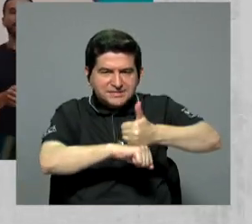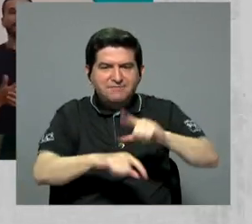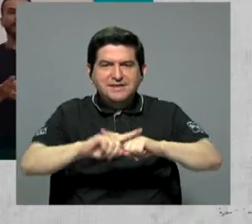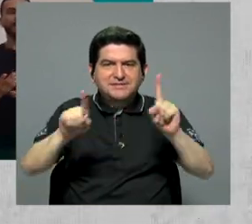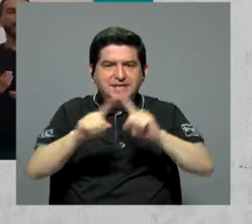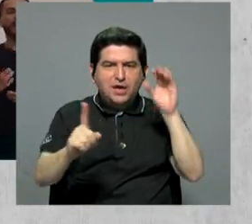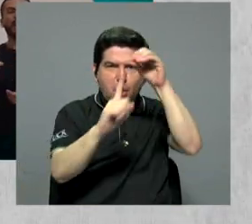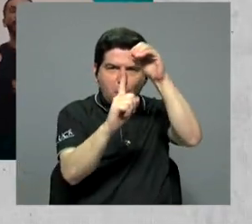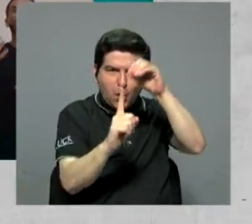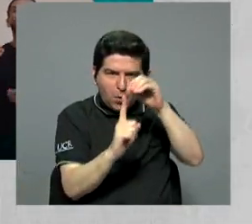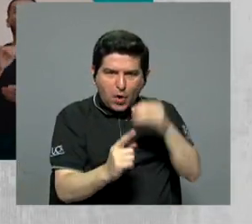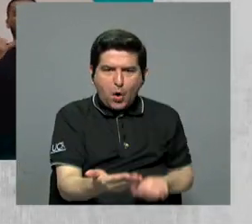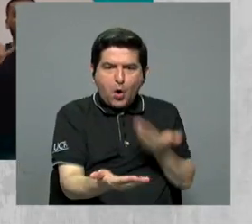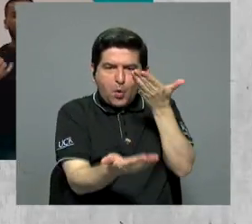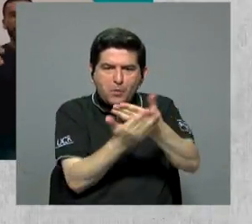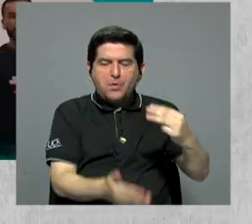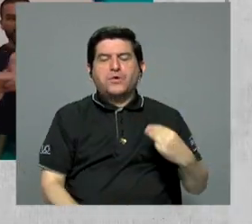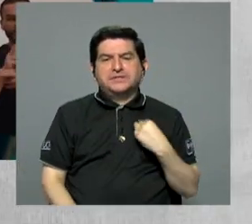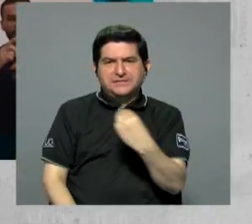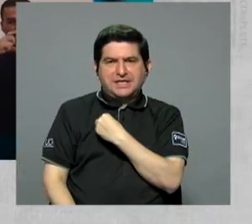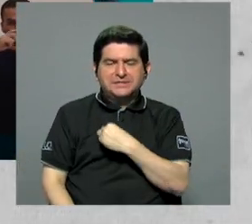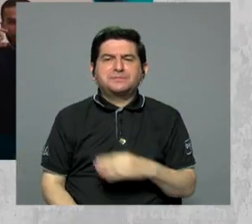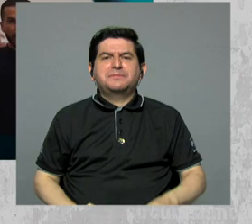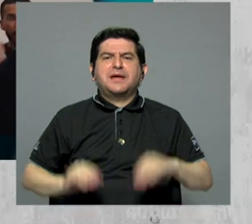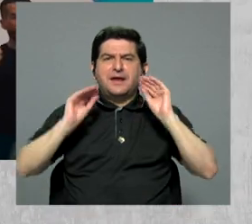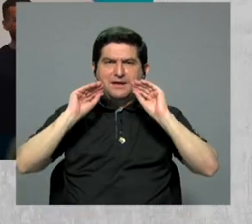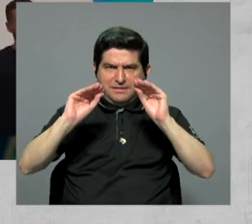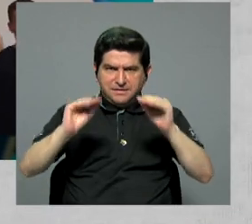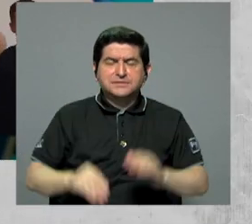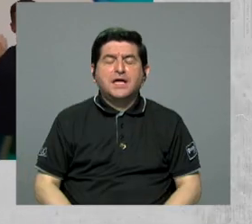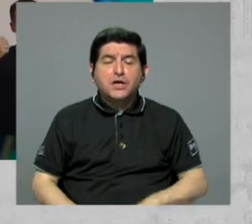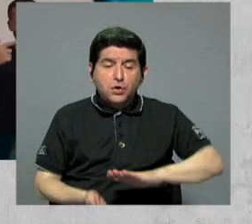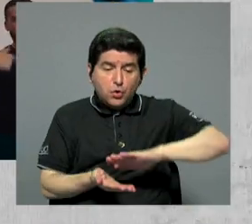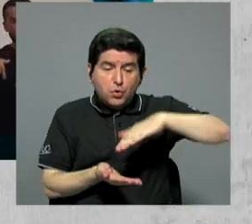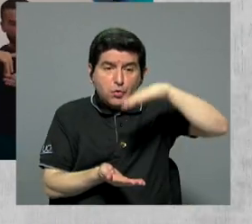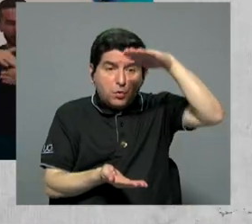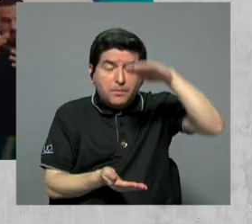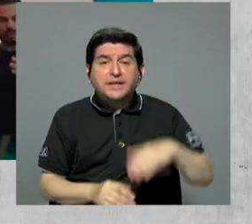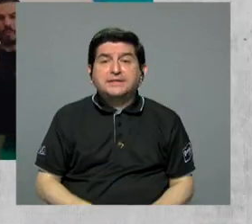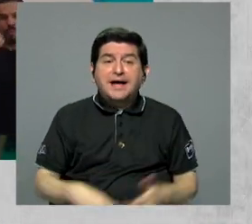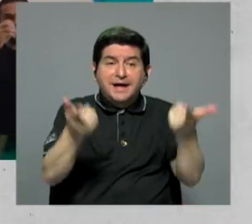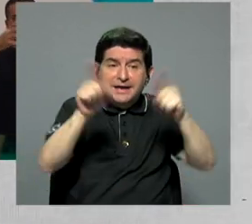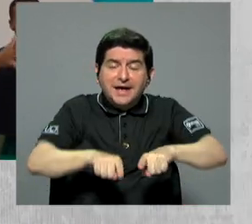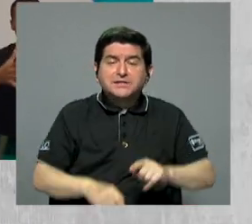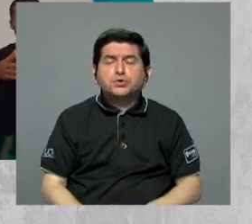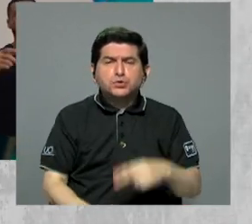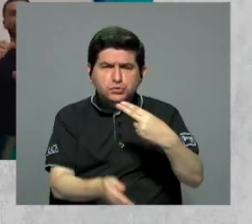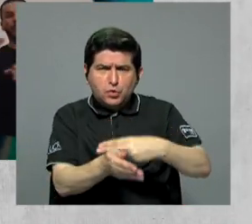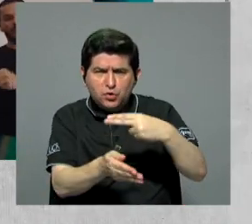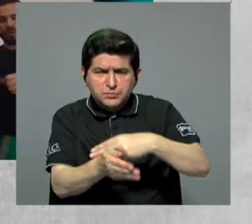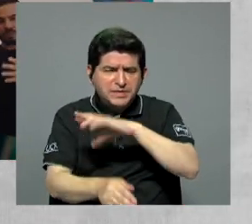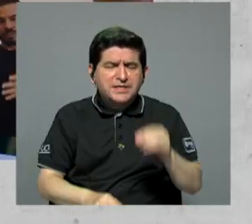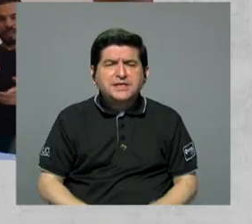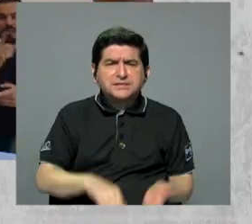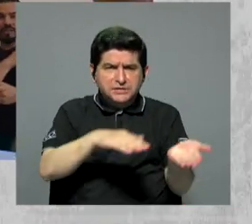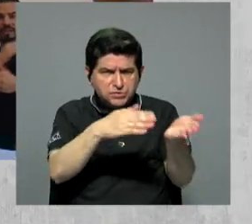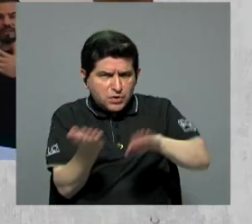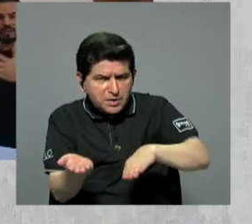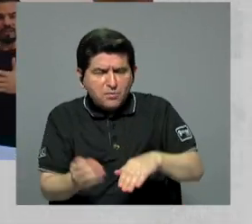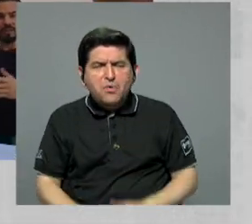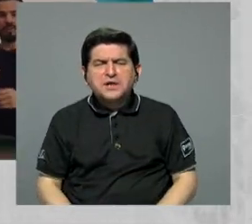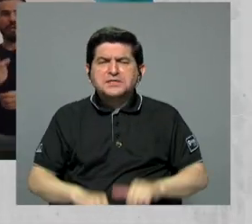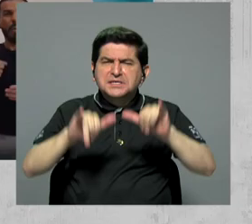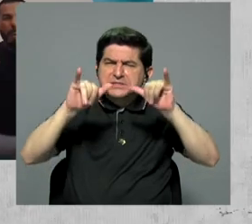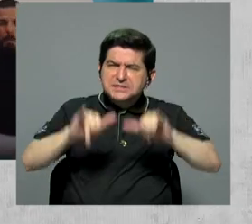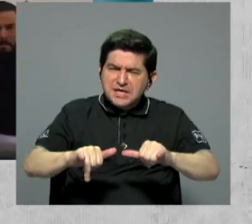objetivos, esas propuestas que ha hecho el Ministerio de Educación. Porque sí, ha venido en aumento el número de casos y bien el número de hospitalizaciones y de fallecimientos todavía se mantiene